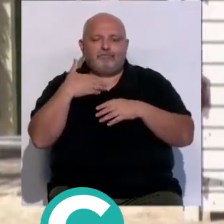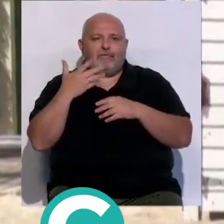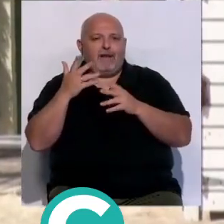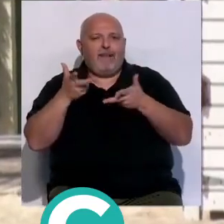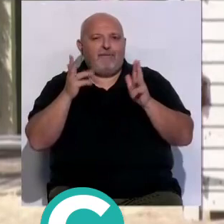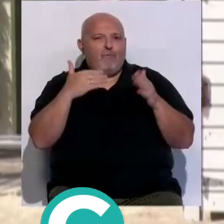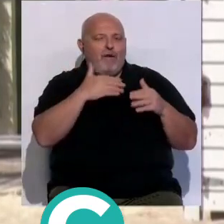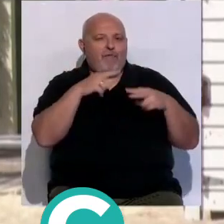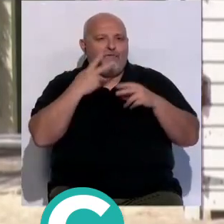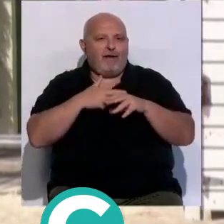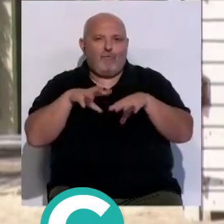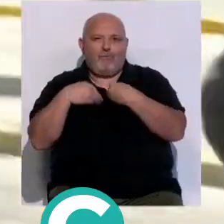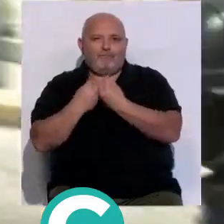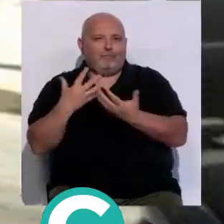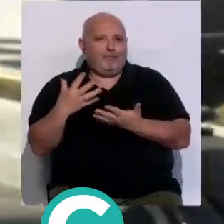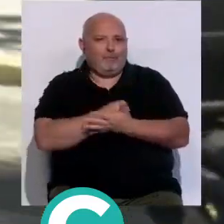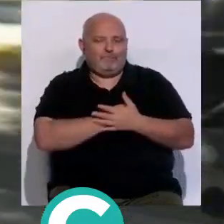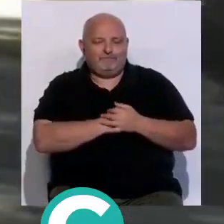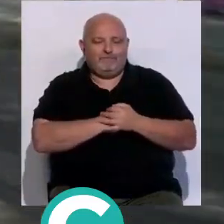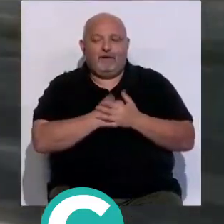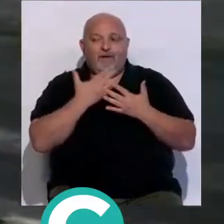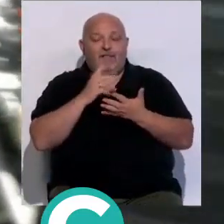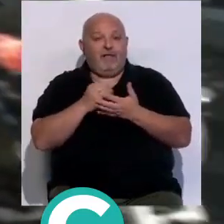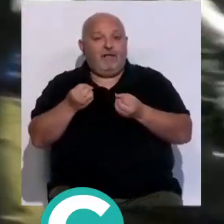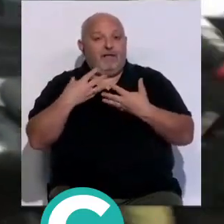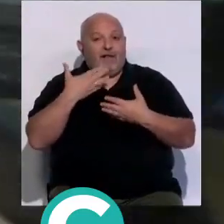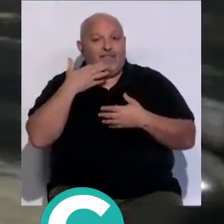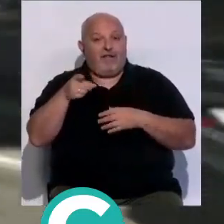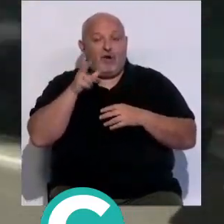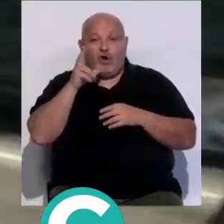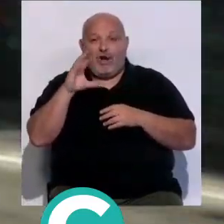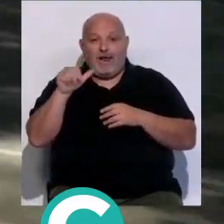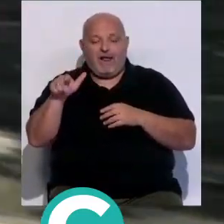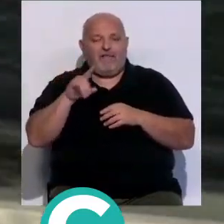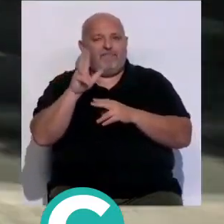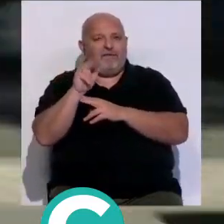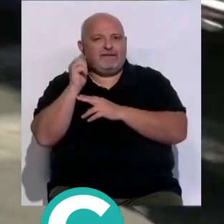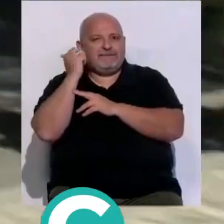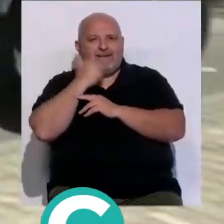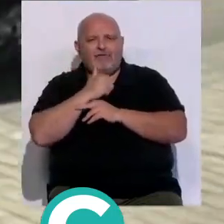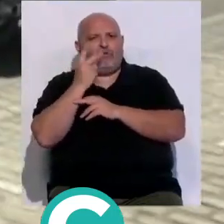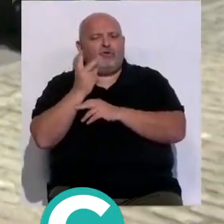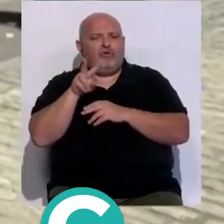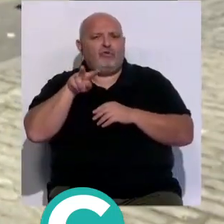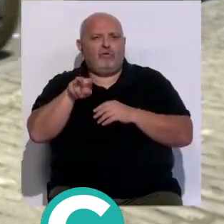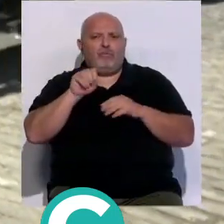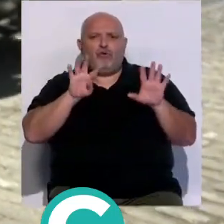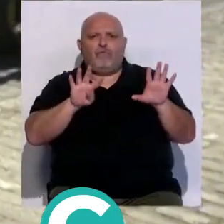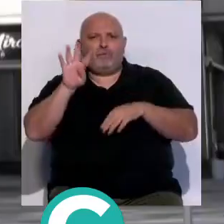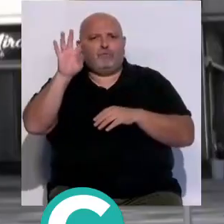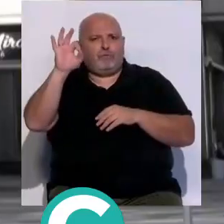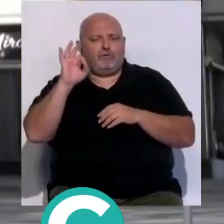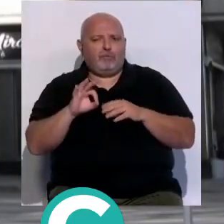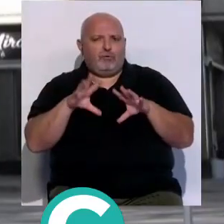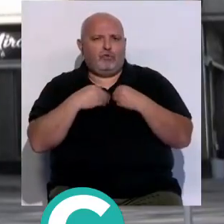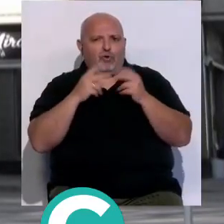hueco en restaurantes y bares. Según los datos oficiales aportados por ORECA, el viernes y sábado se alcanzó el 94%